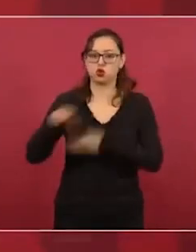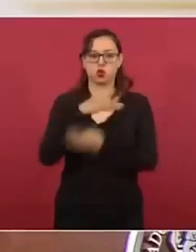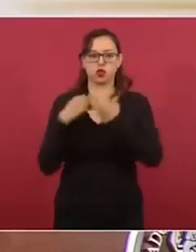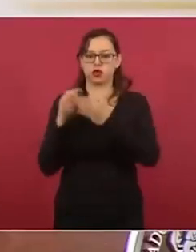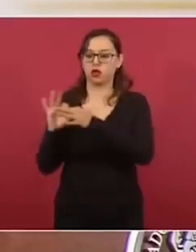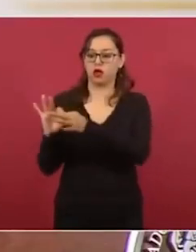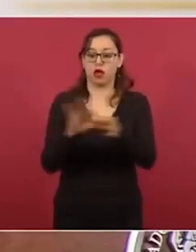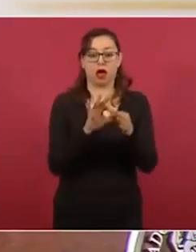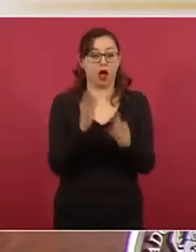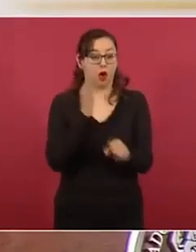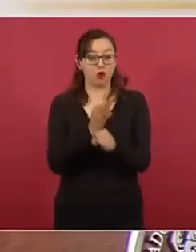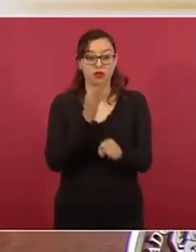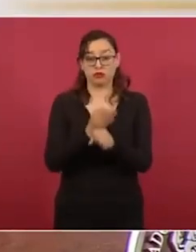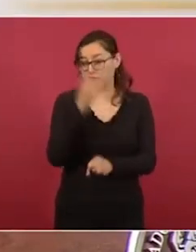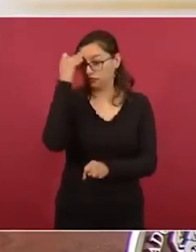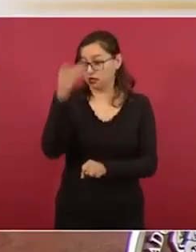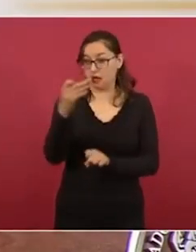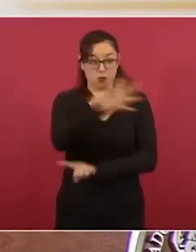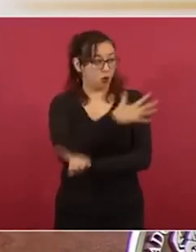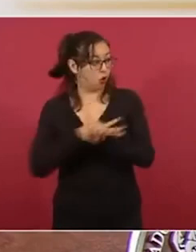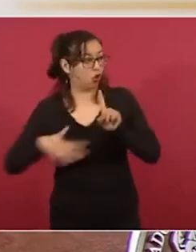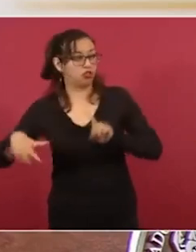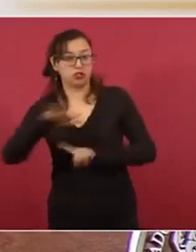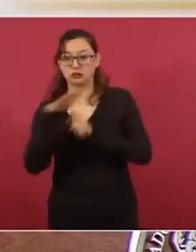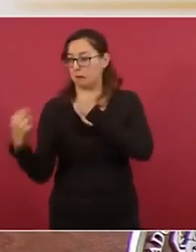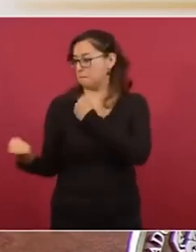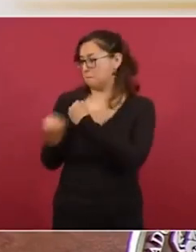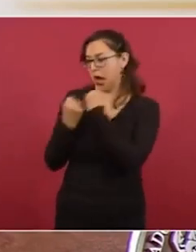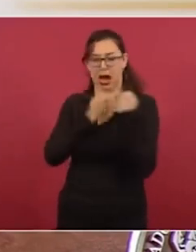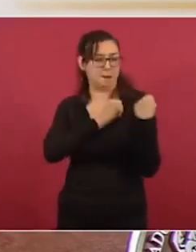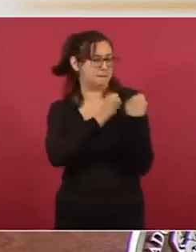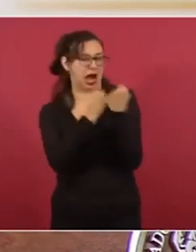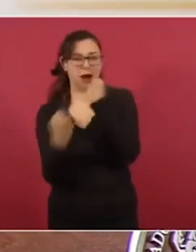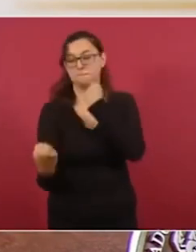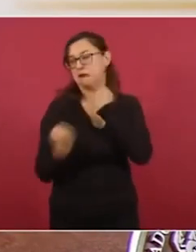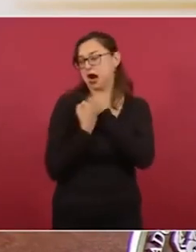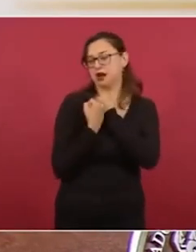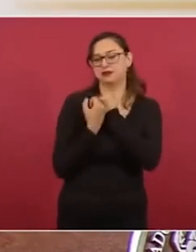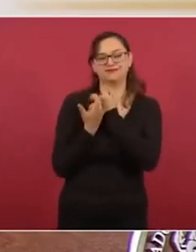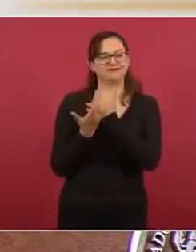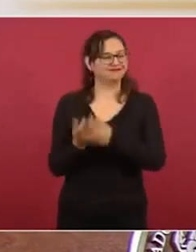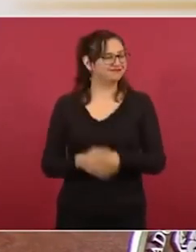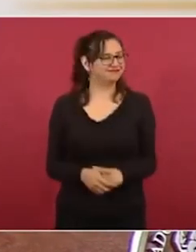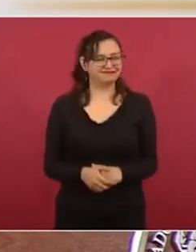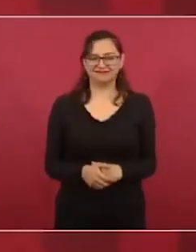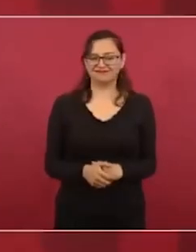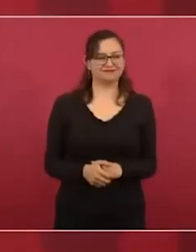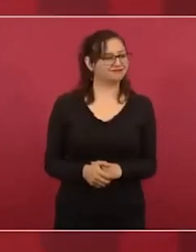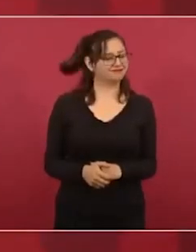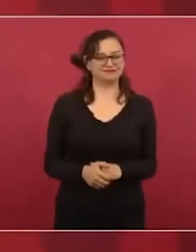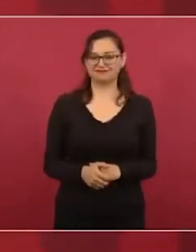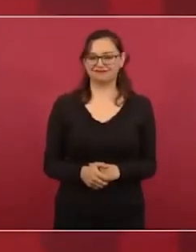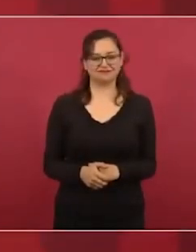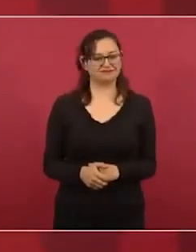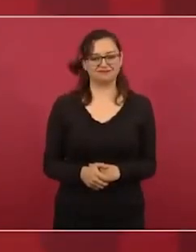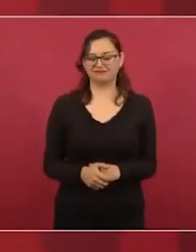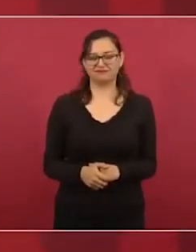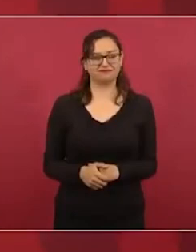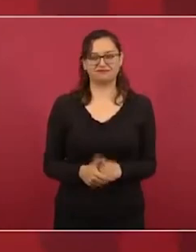confrontación, estamos para hermanarnos, para unirnos. Y aunque tengamos diferencias,